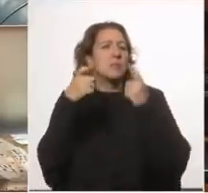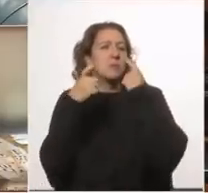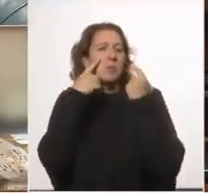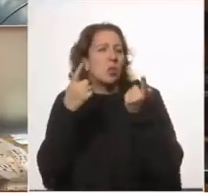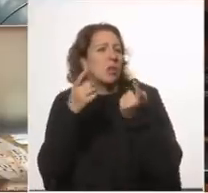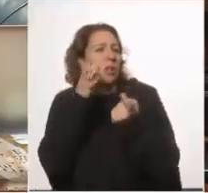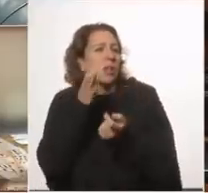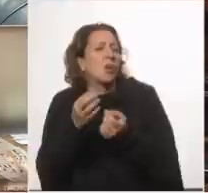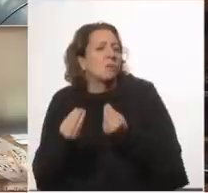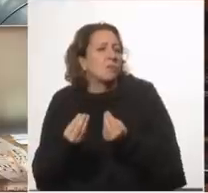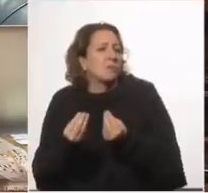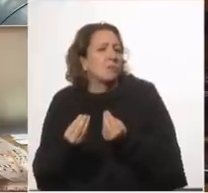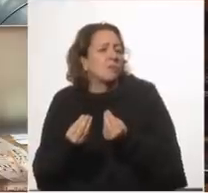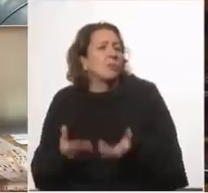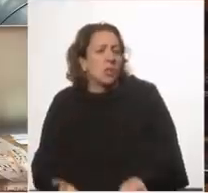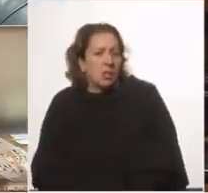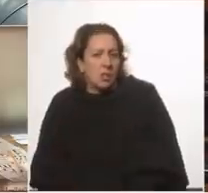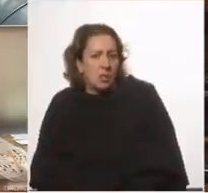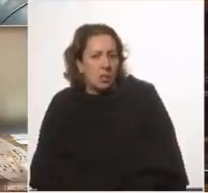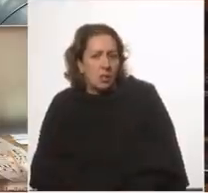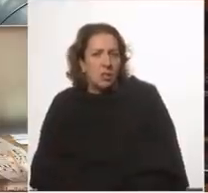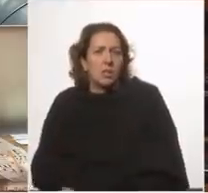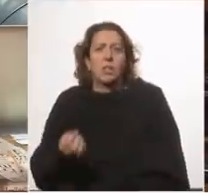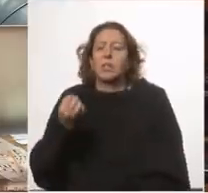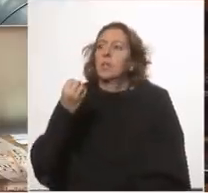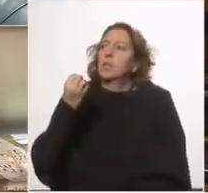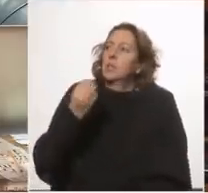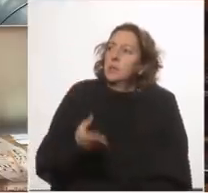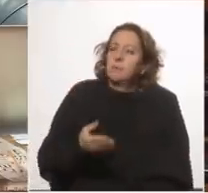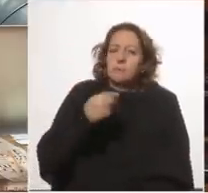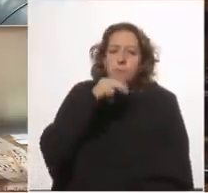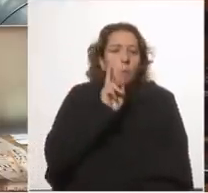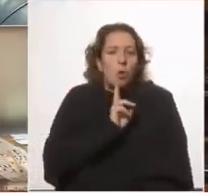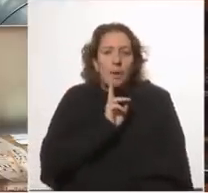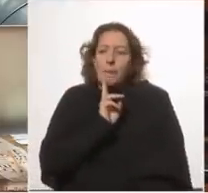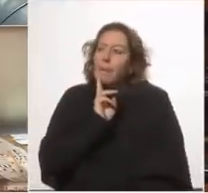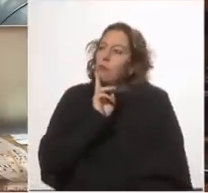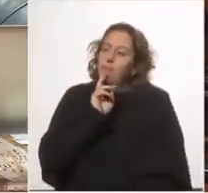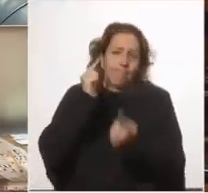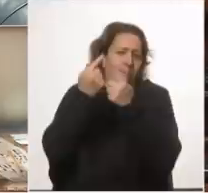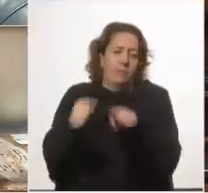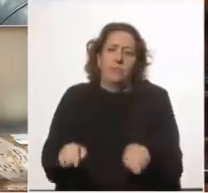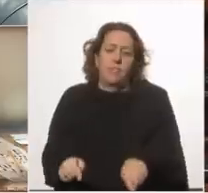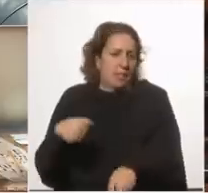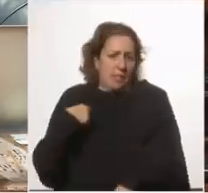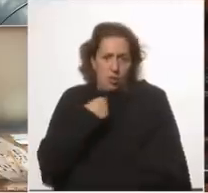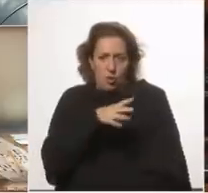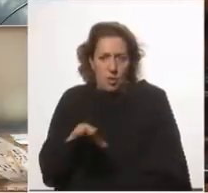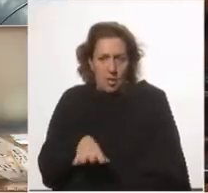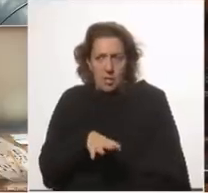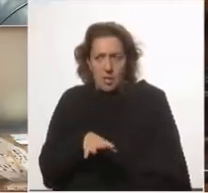riesgo? Dos considerando que los patrones de comportamiento son notoriamente diferentes en la sociedad